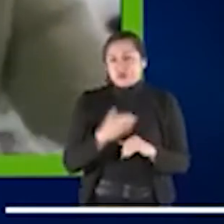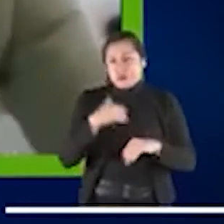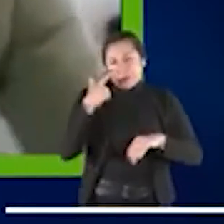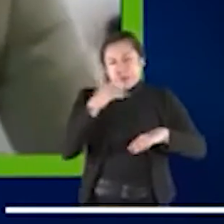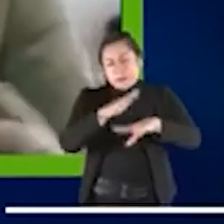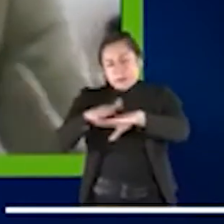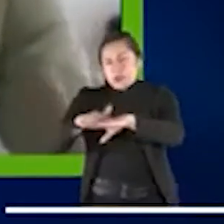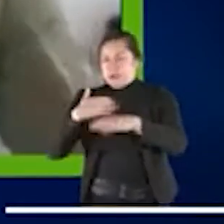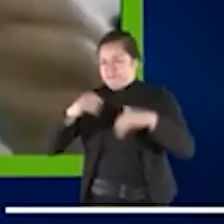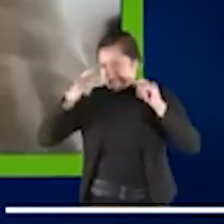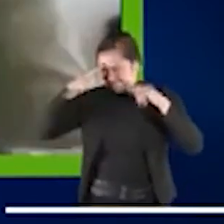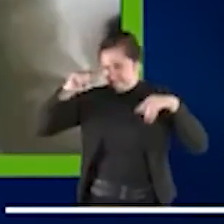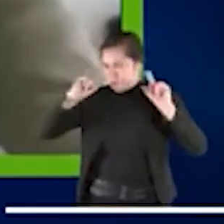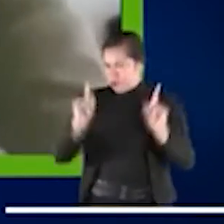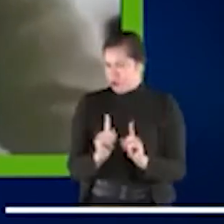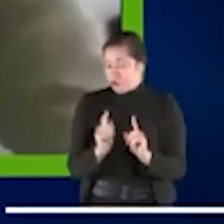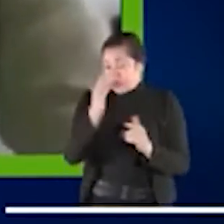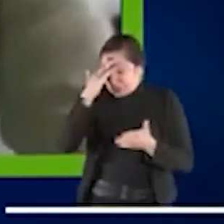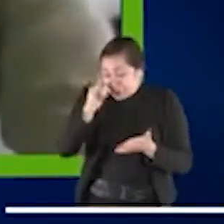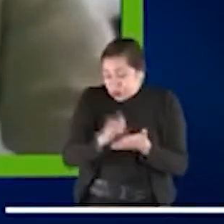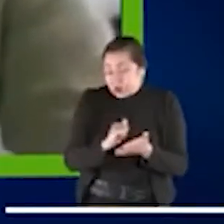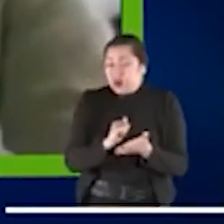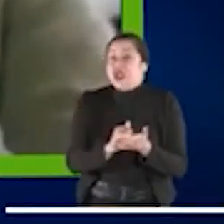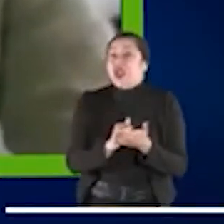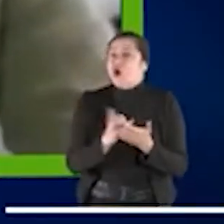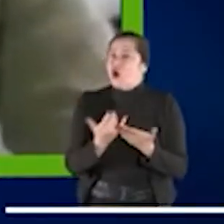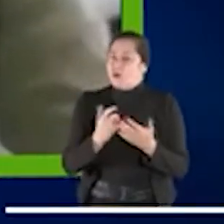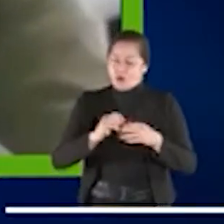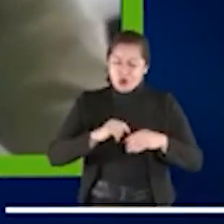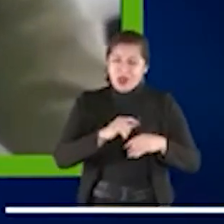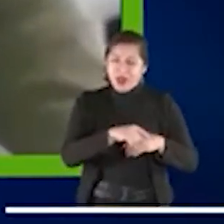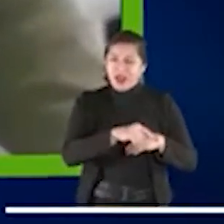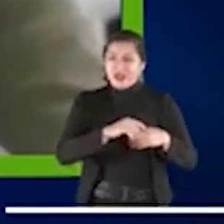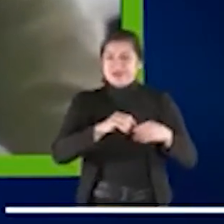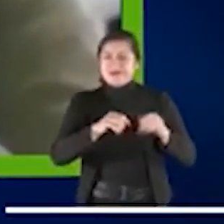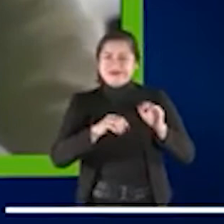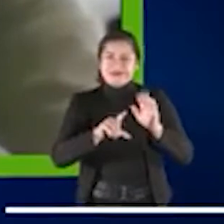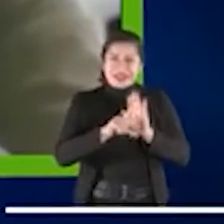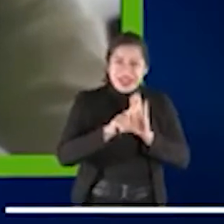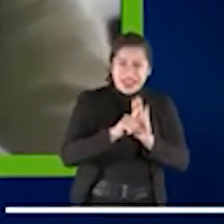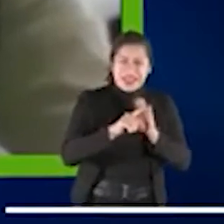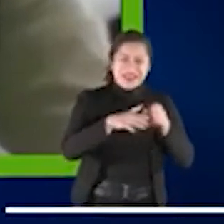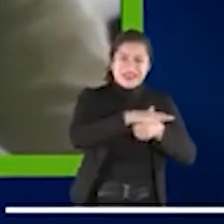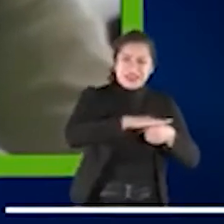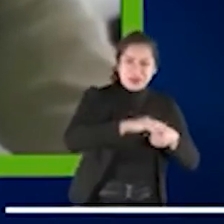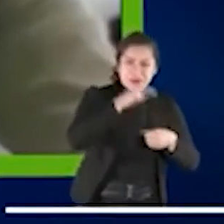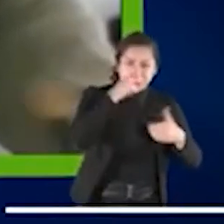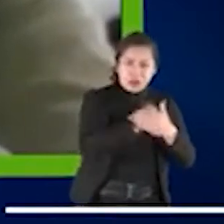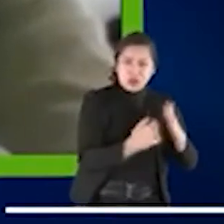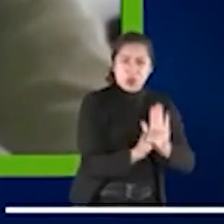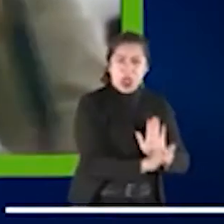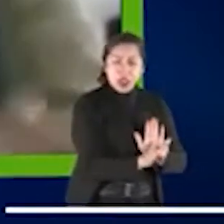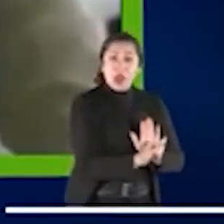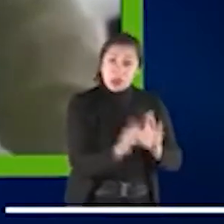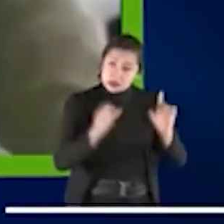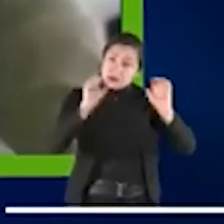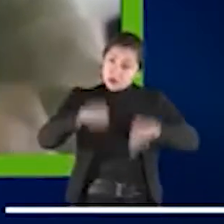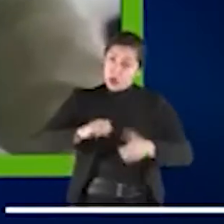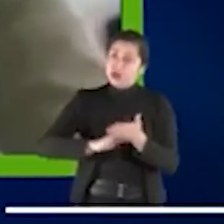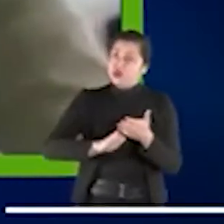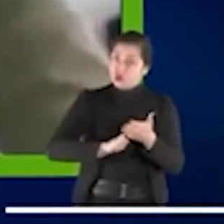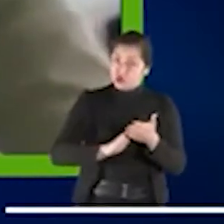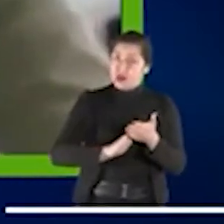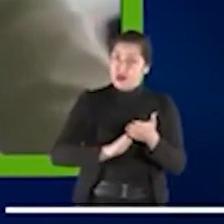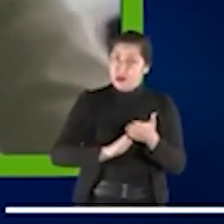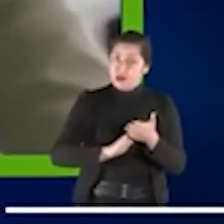lanzar como conclusión, es que creo que otra forma de gestionar el conflicto penal protagonizado por niños adolescentes es posible. Y la